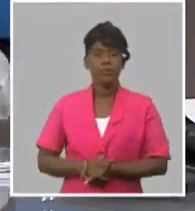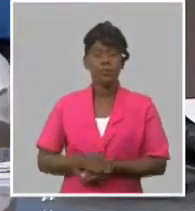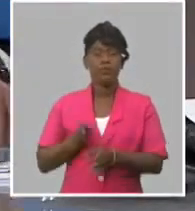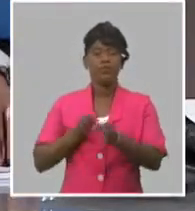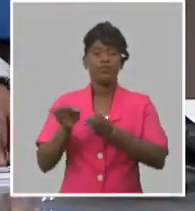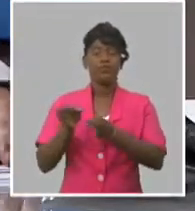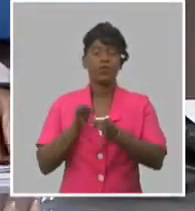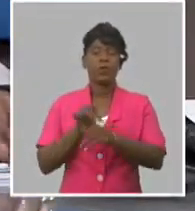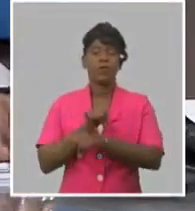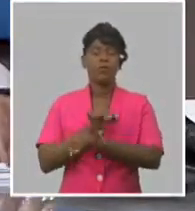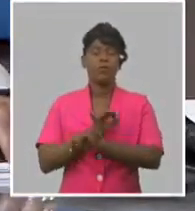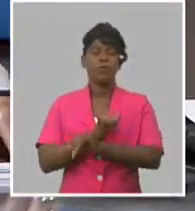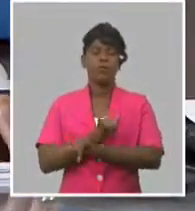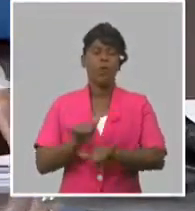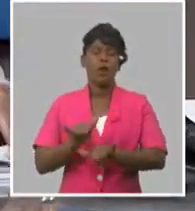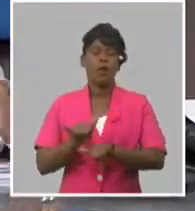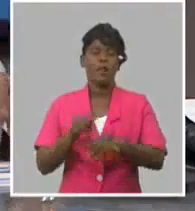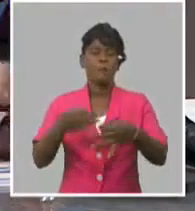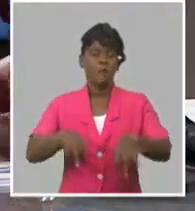que por vía natural.